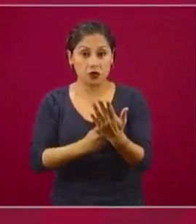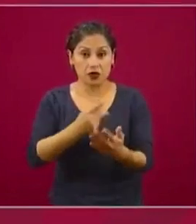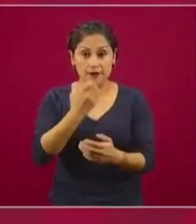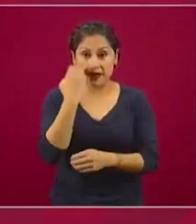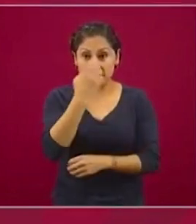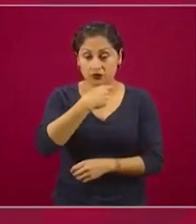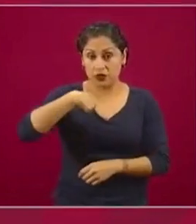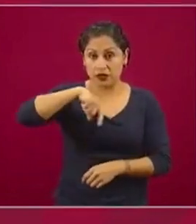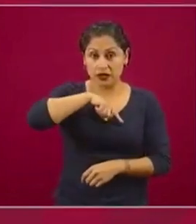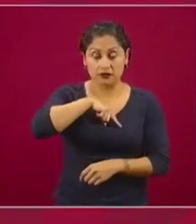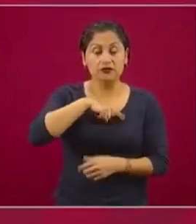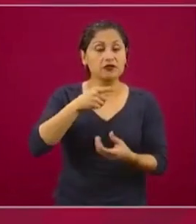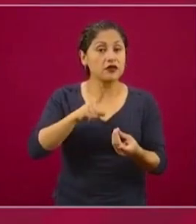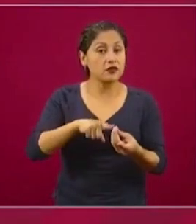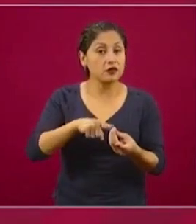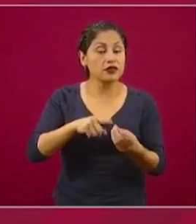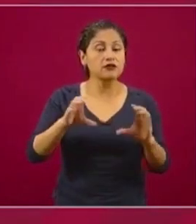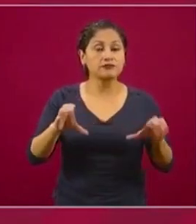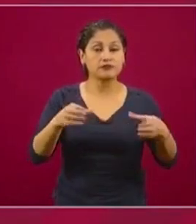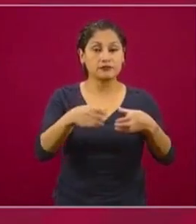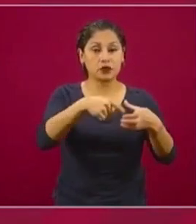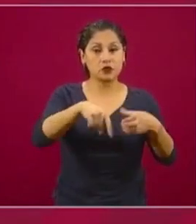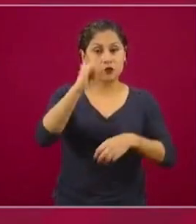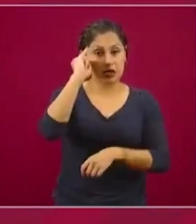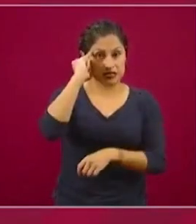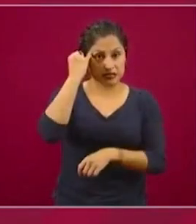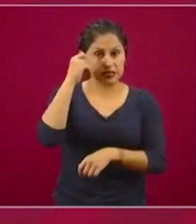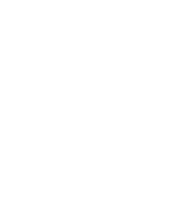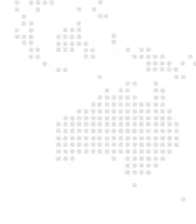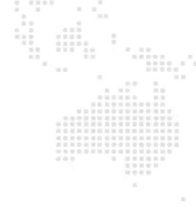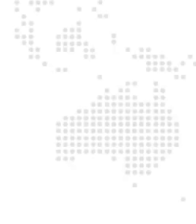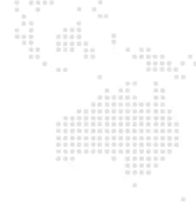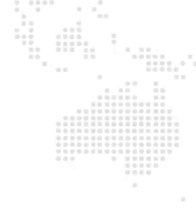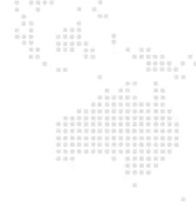ubicadas en las comunidades indígenas de nuestro país.